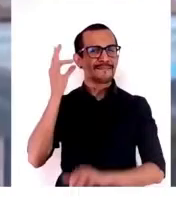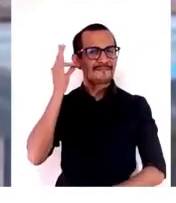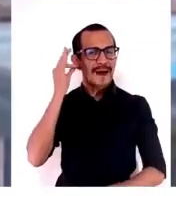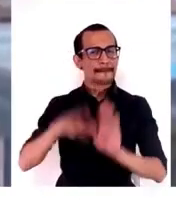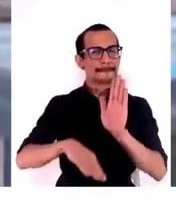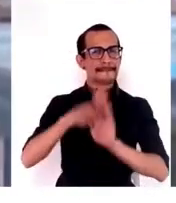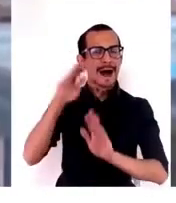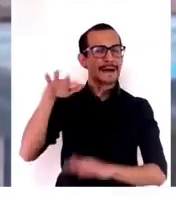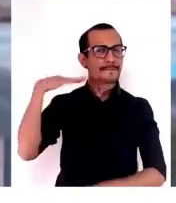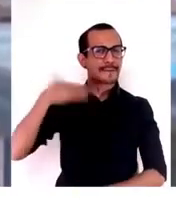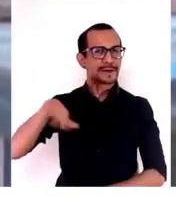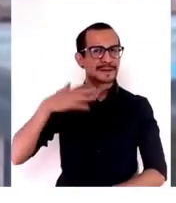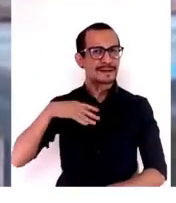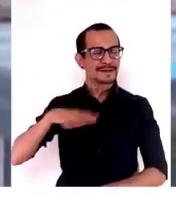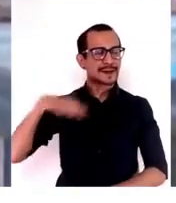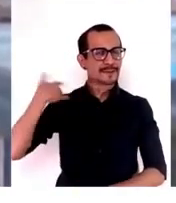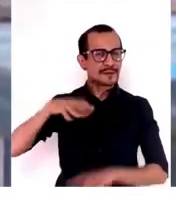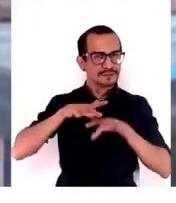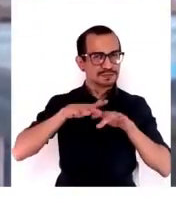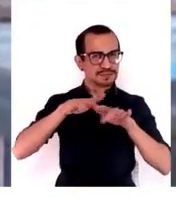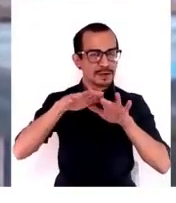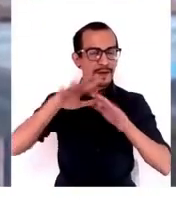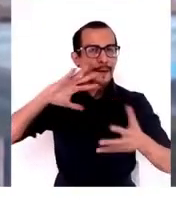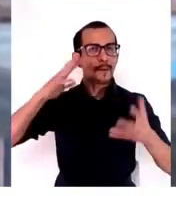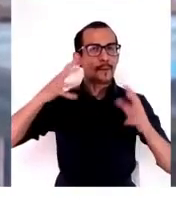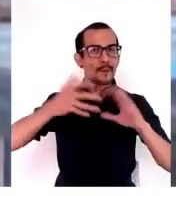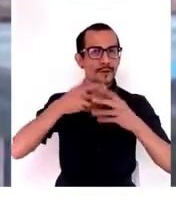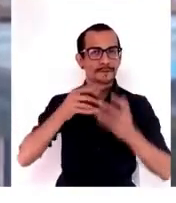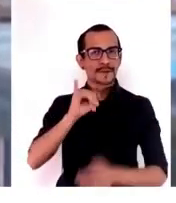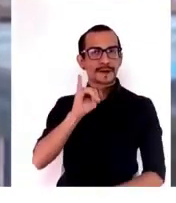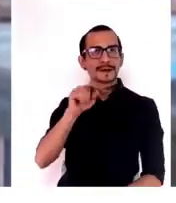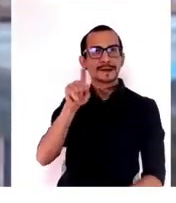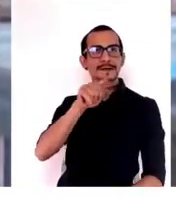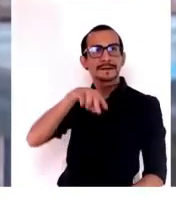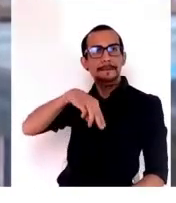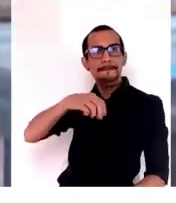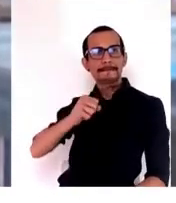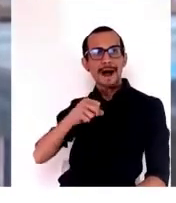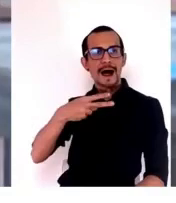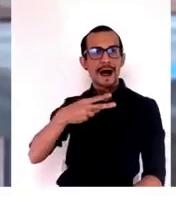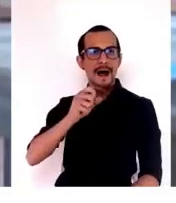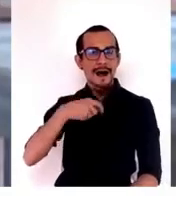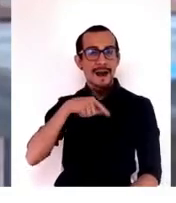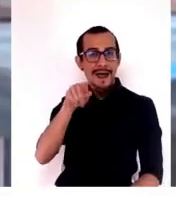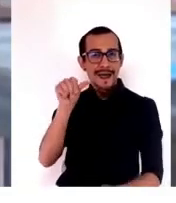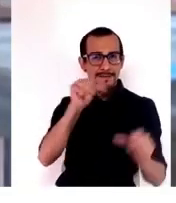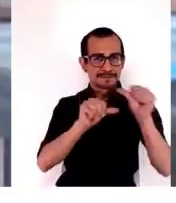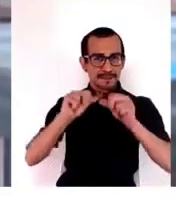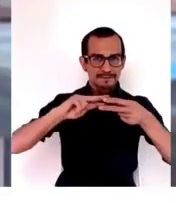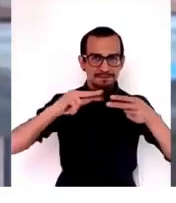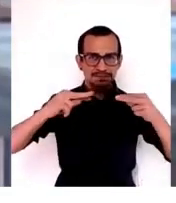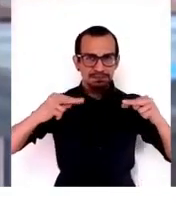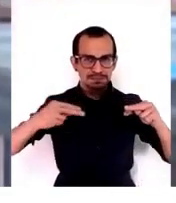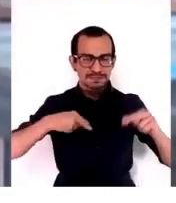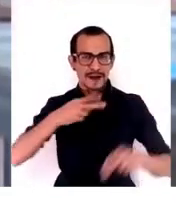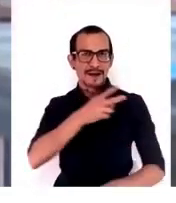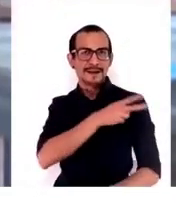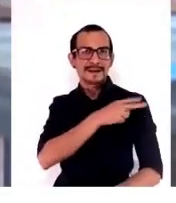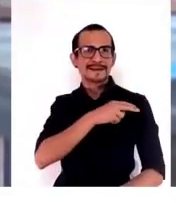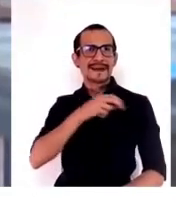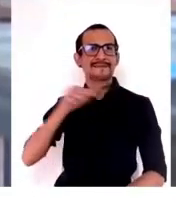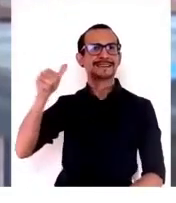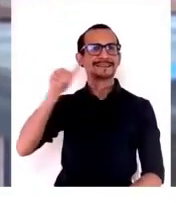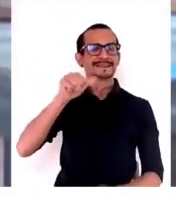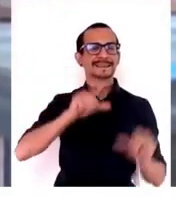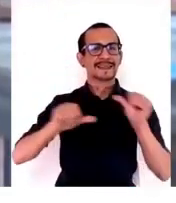importantes y influyentes del mundo de hoy día. Se trata de Ismaján Eluafi, ella es genetista, jefa científica de la Organización